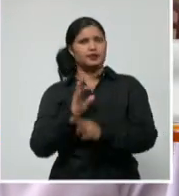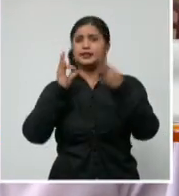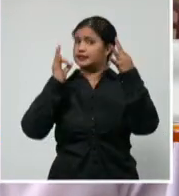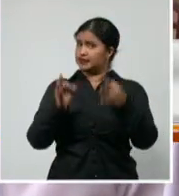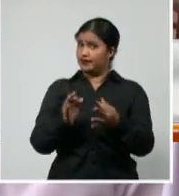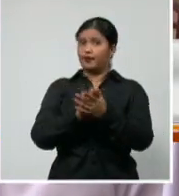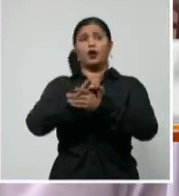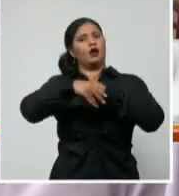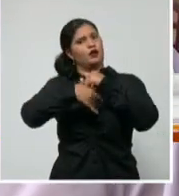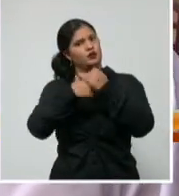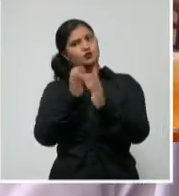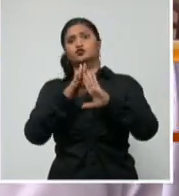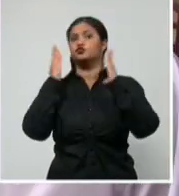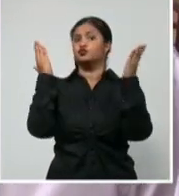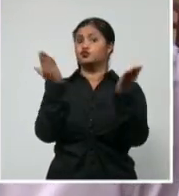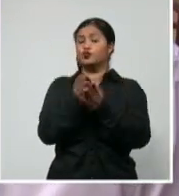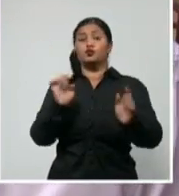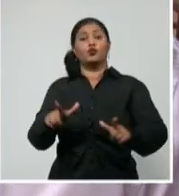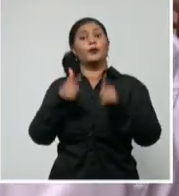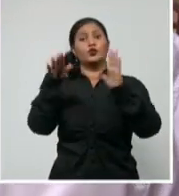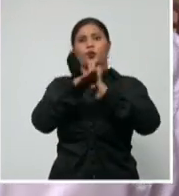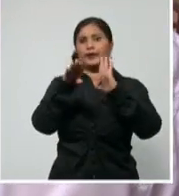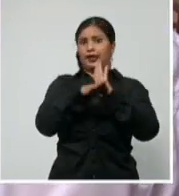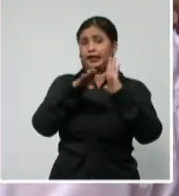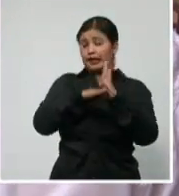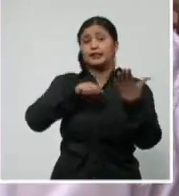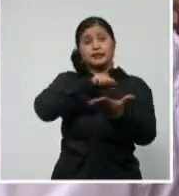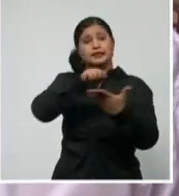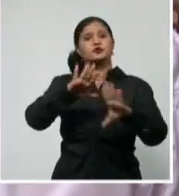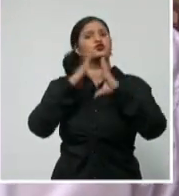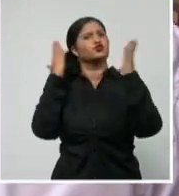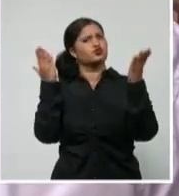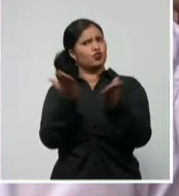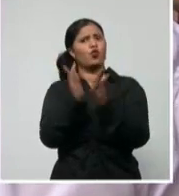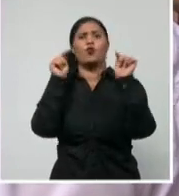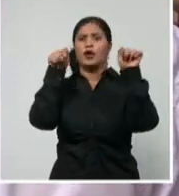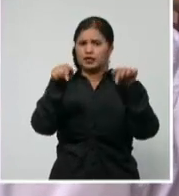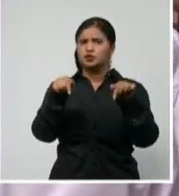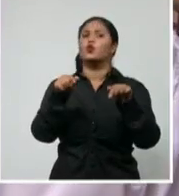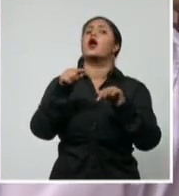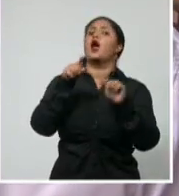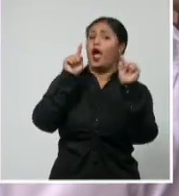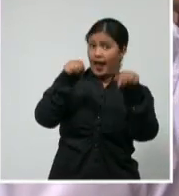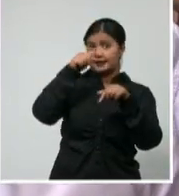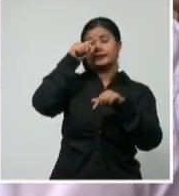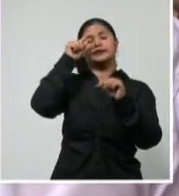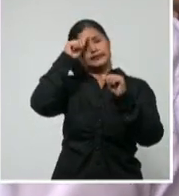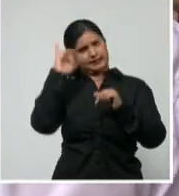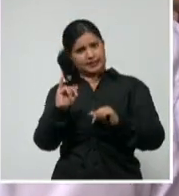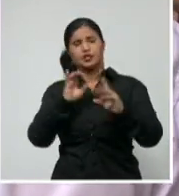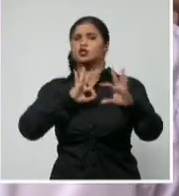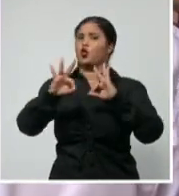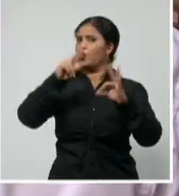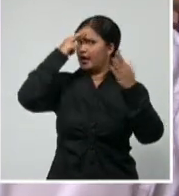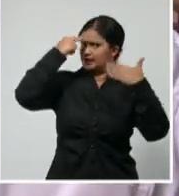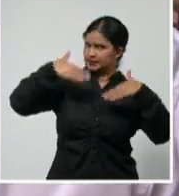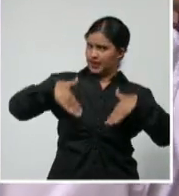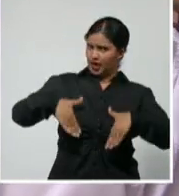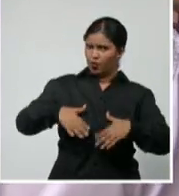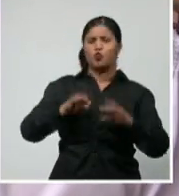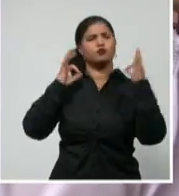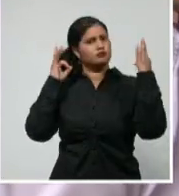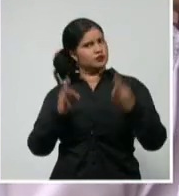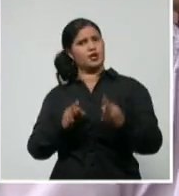todos los servicios que tienen en sus áreas, está el protocolo, está la medida de higienización,